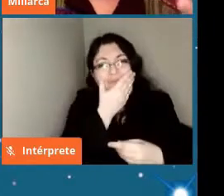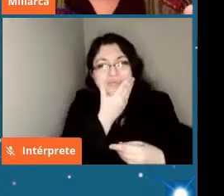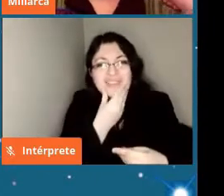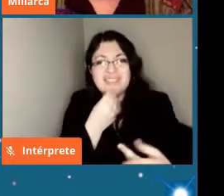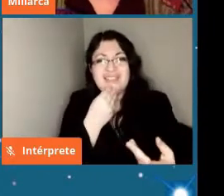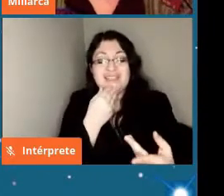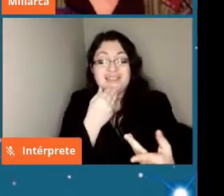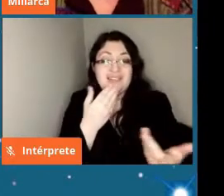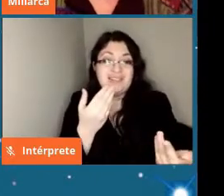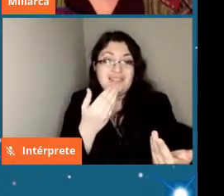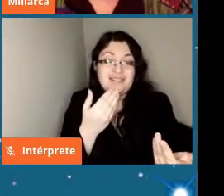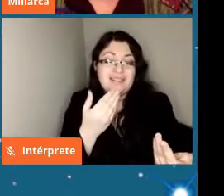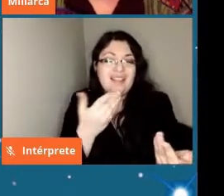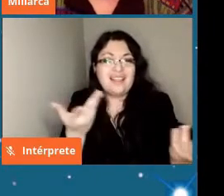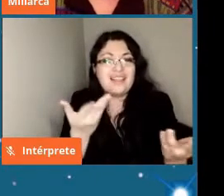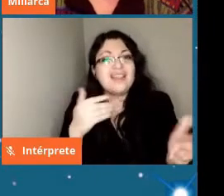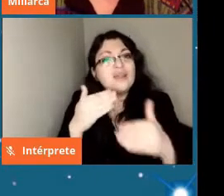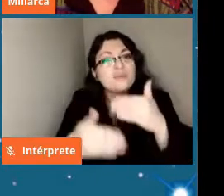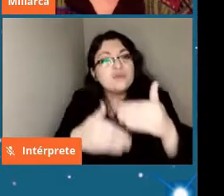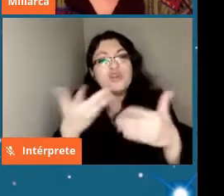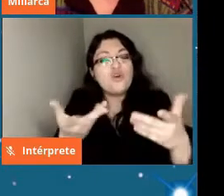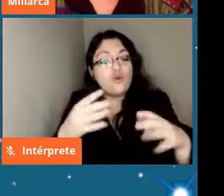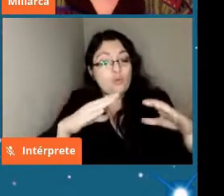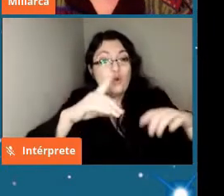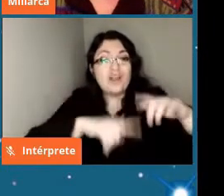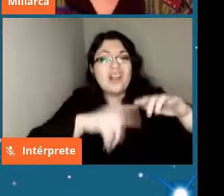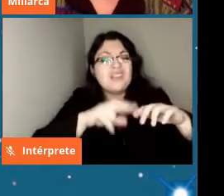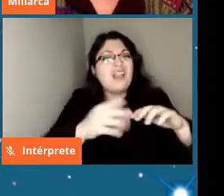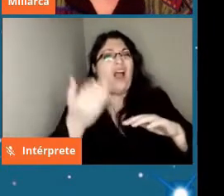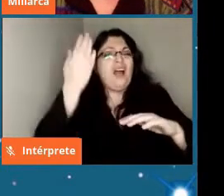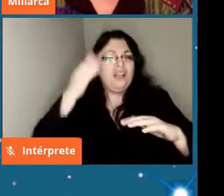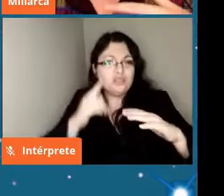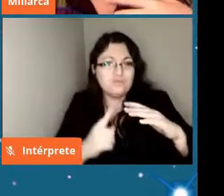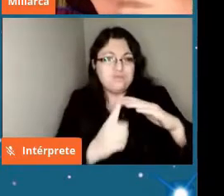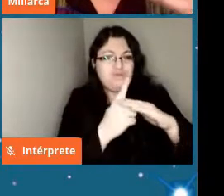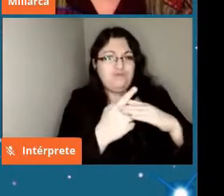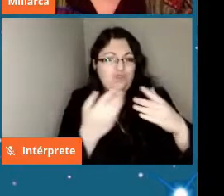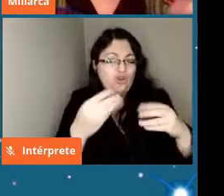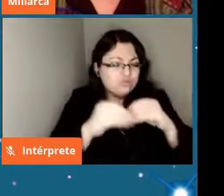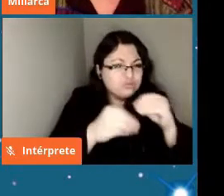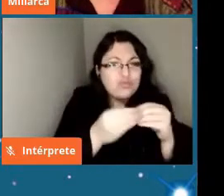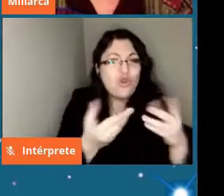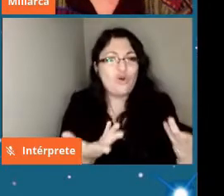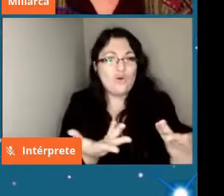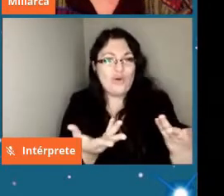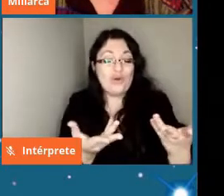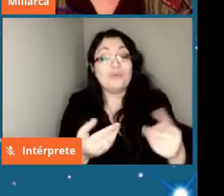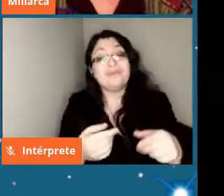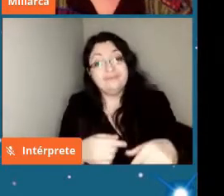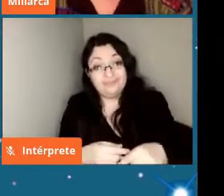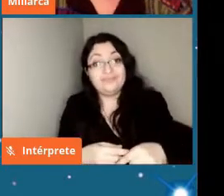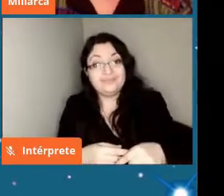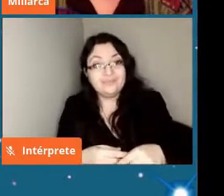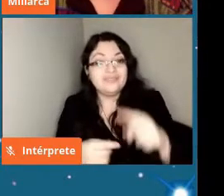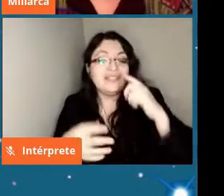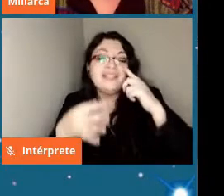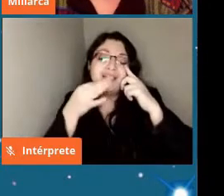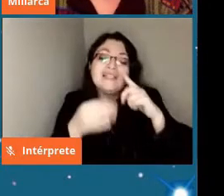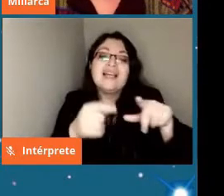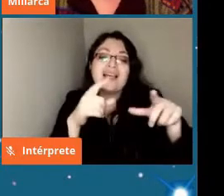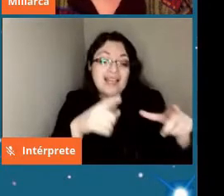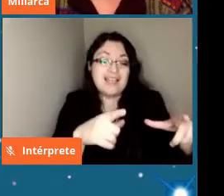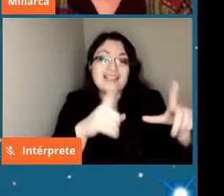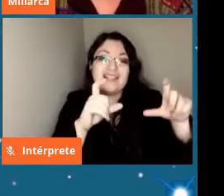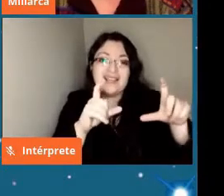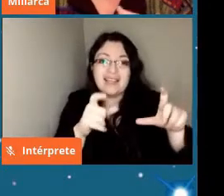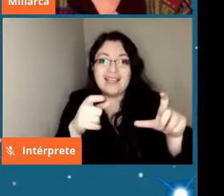del proceso de formación de la tierra entonces este está declarado como geocitio del inventario de la sociedad